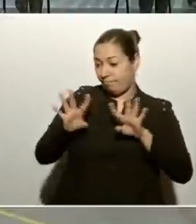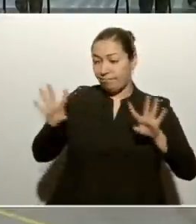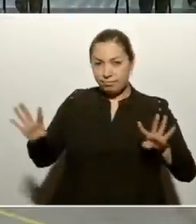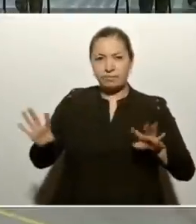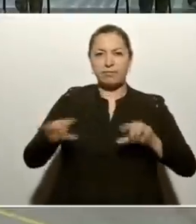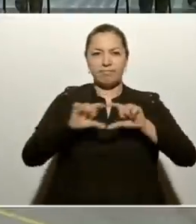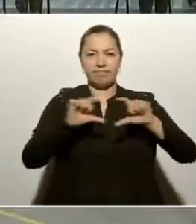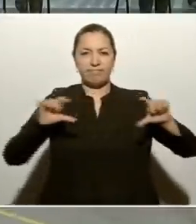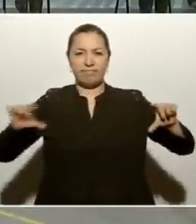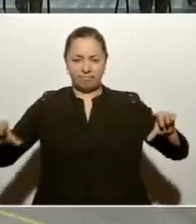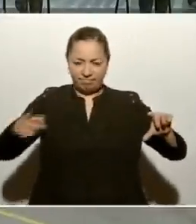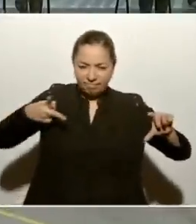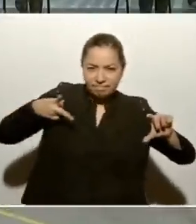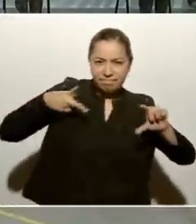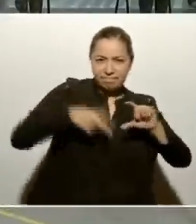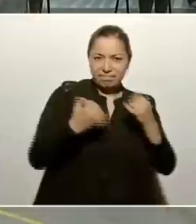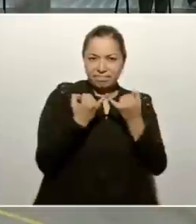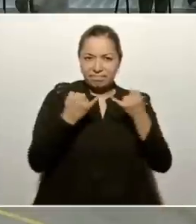de Culiacán, Sinaloa.